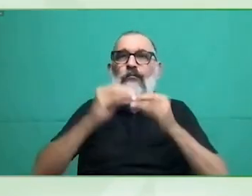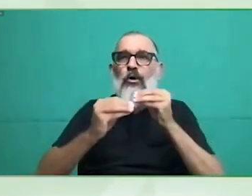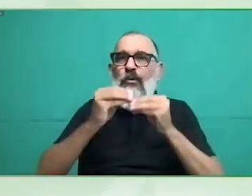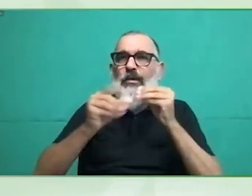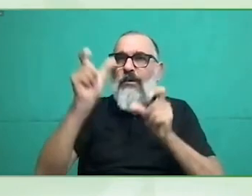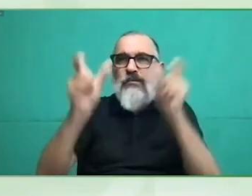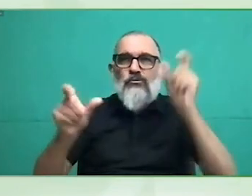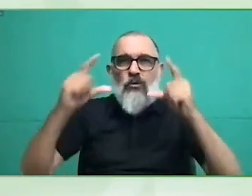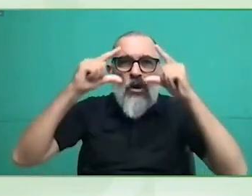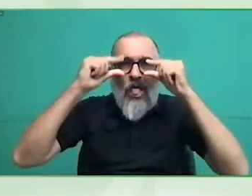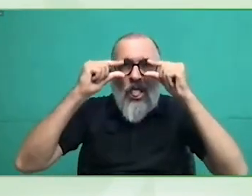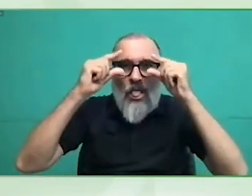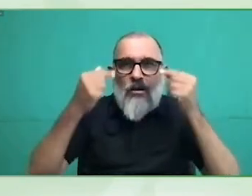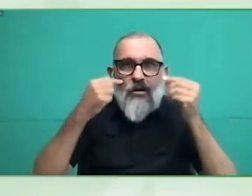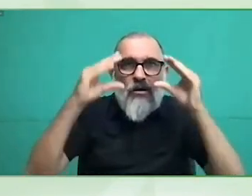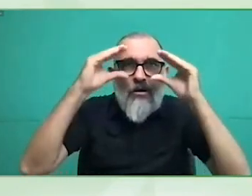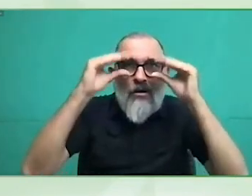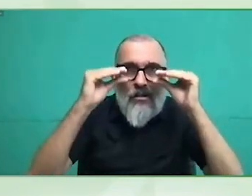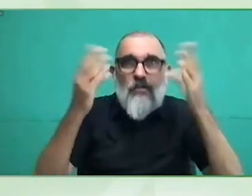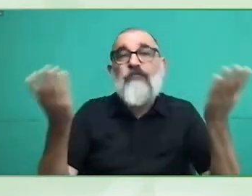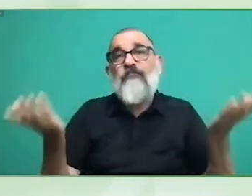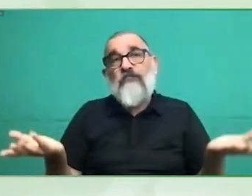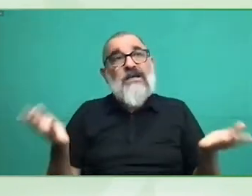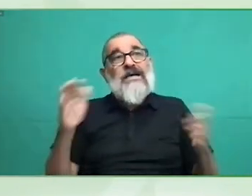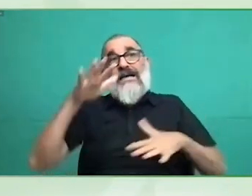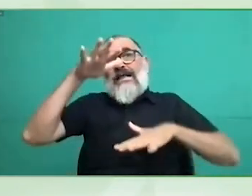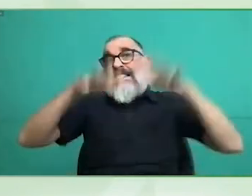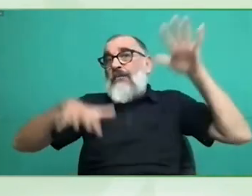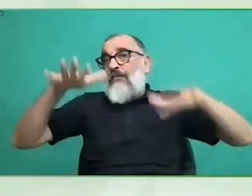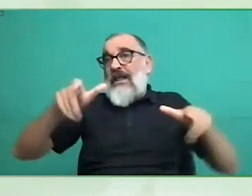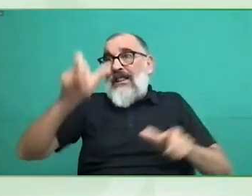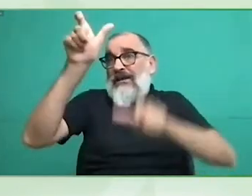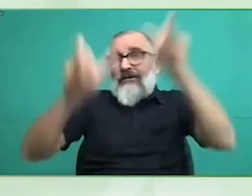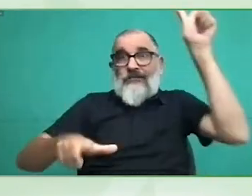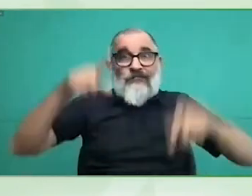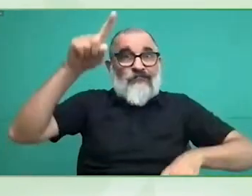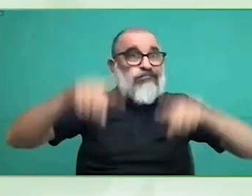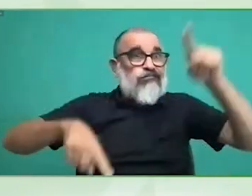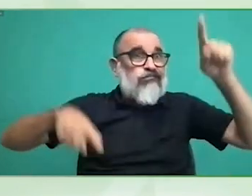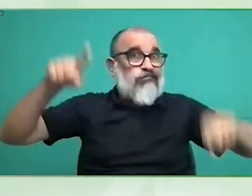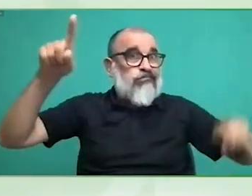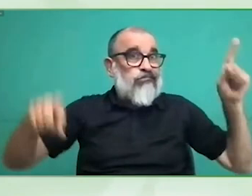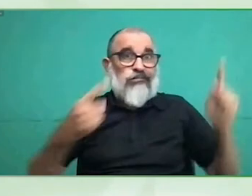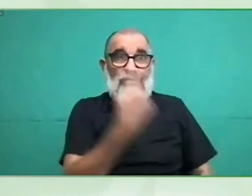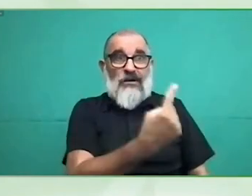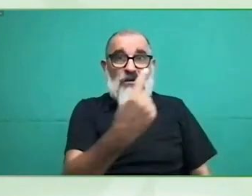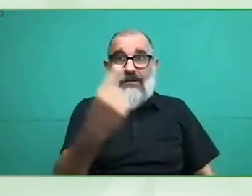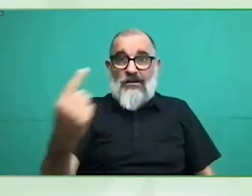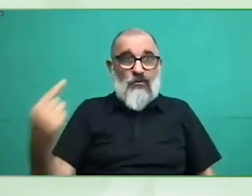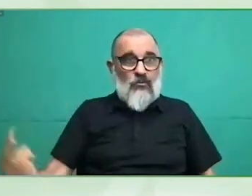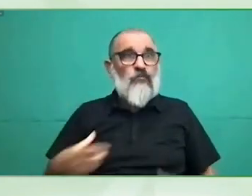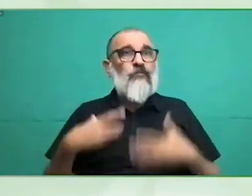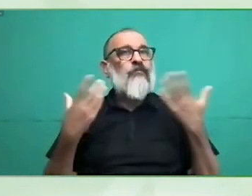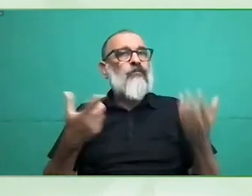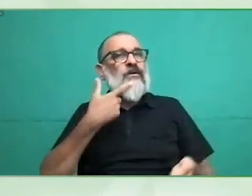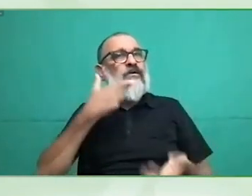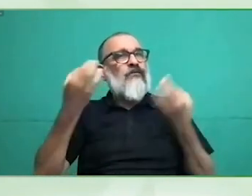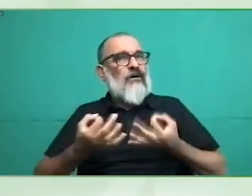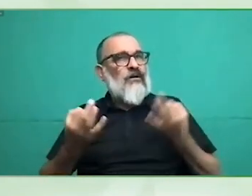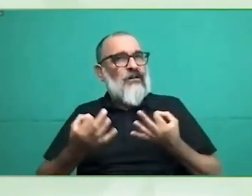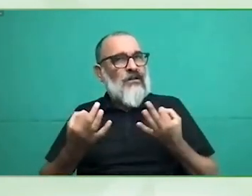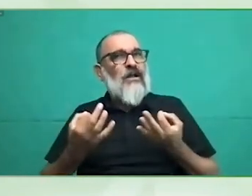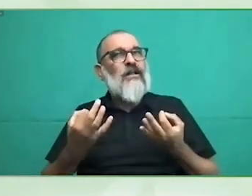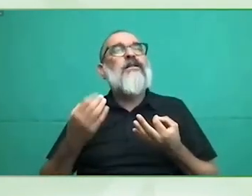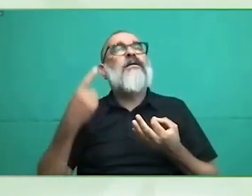positiva y supondría un avance fundamental hacia la accesibilidad universal